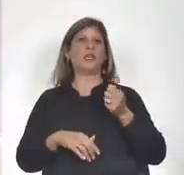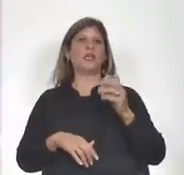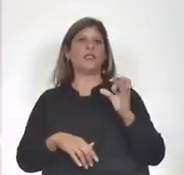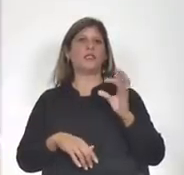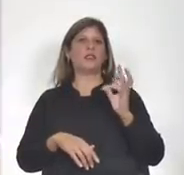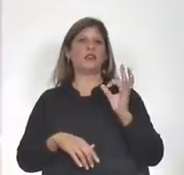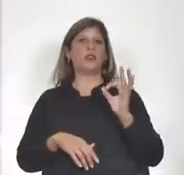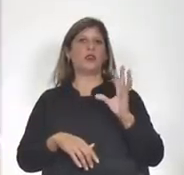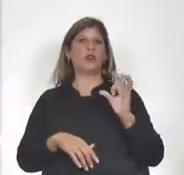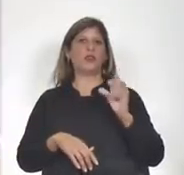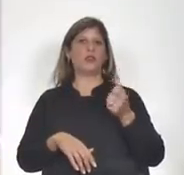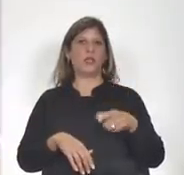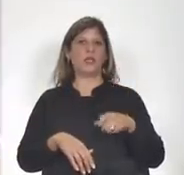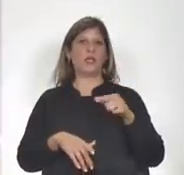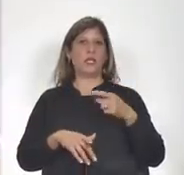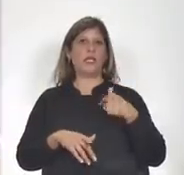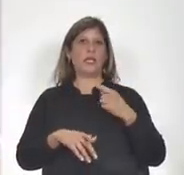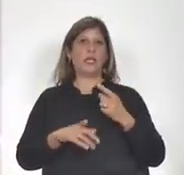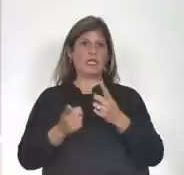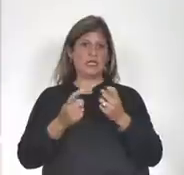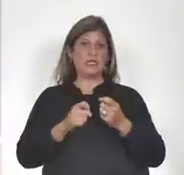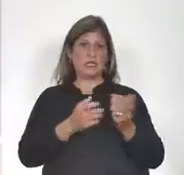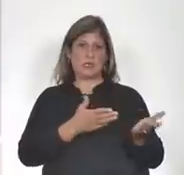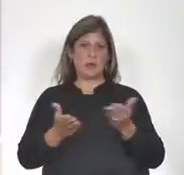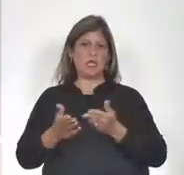invitar a algún asesor.